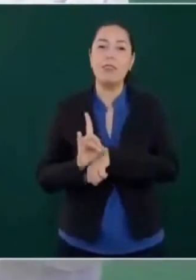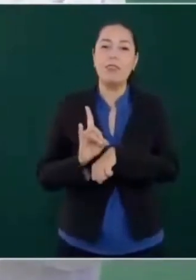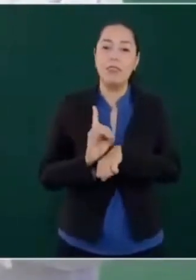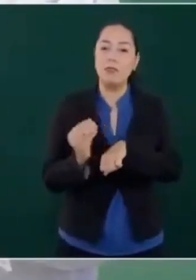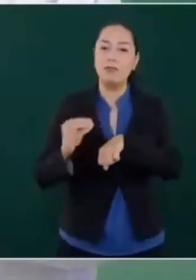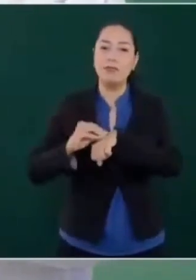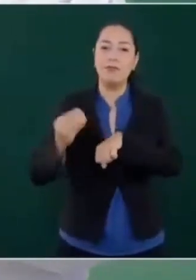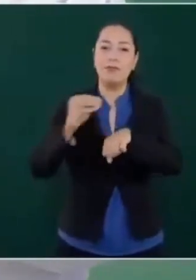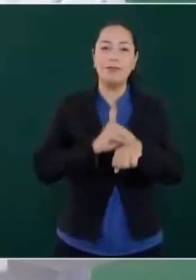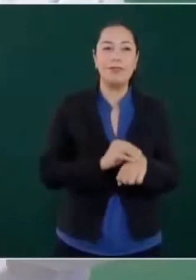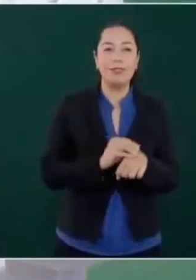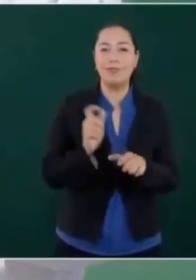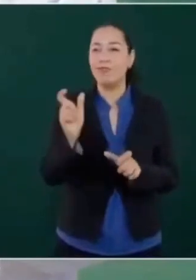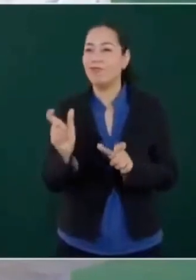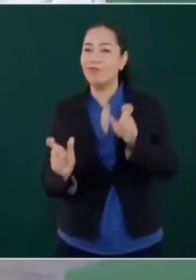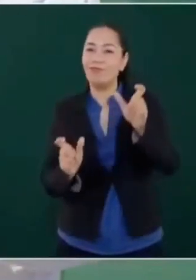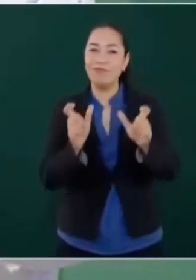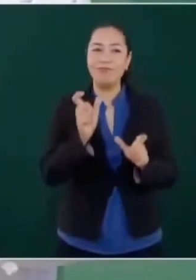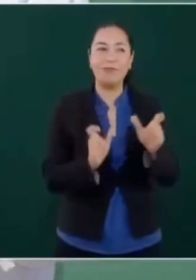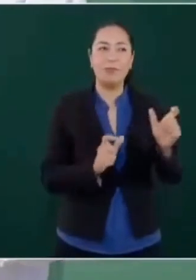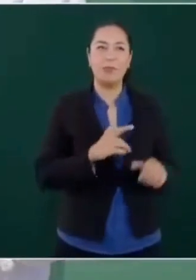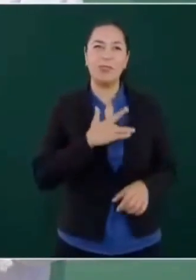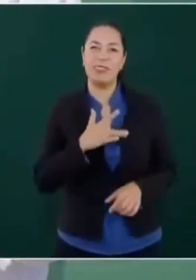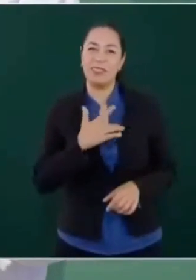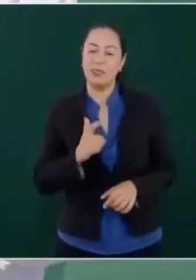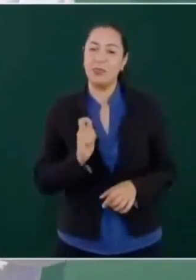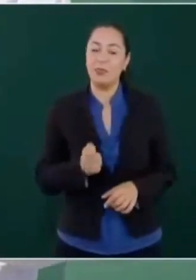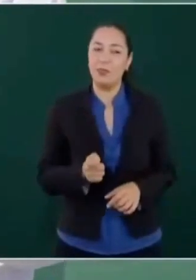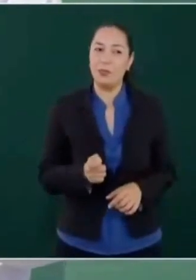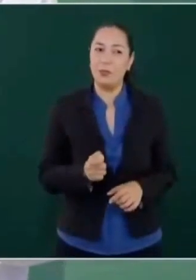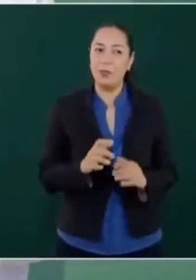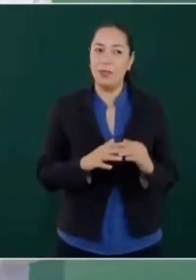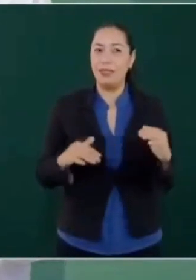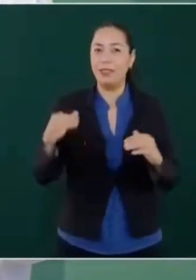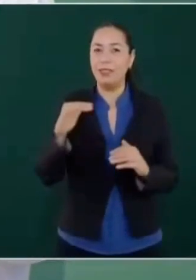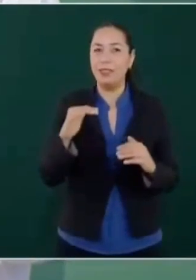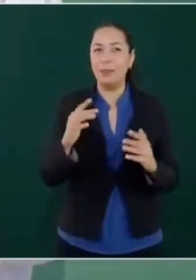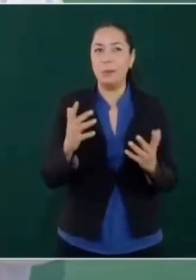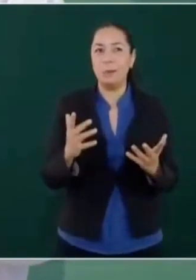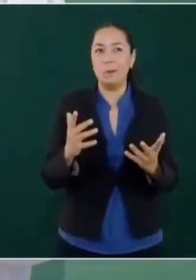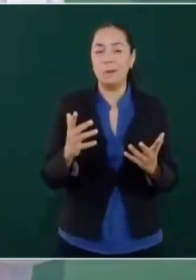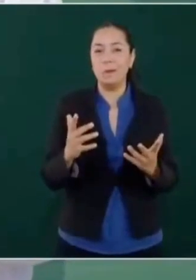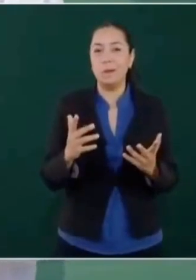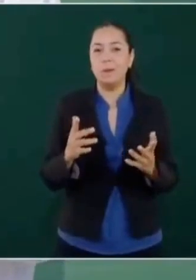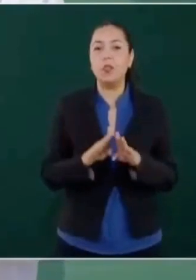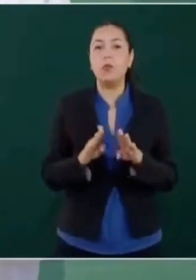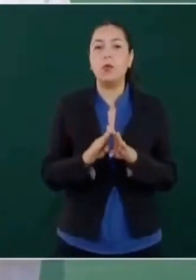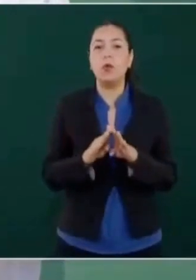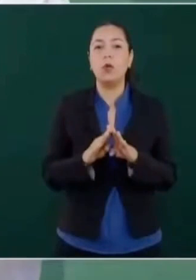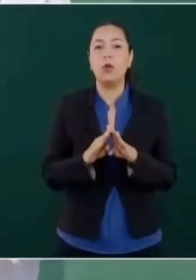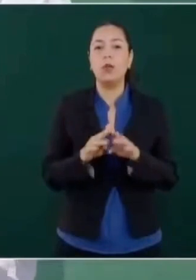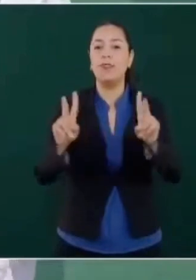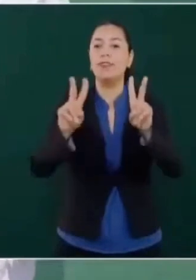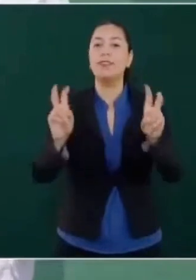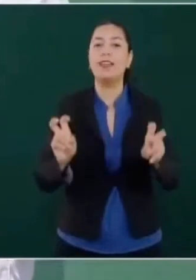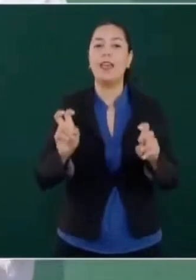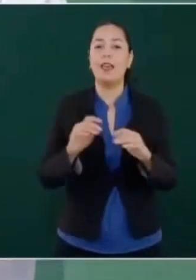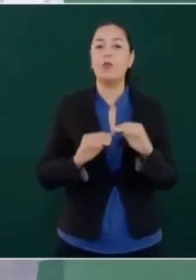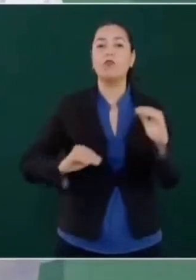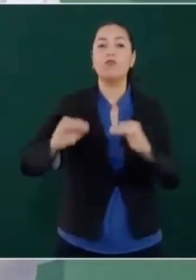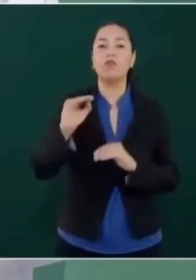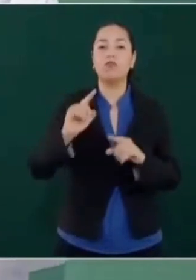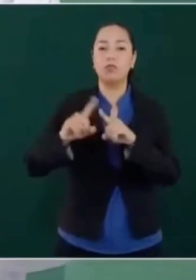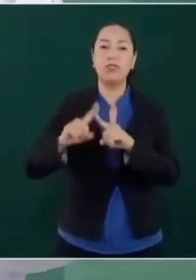sensacionalismo, para decirlo más técnicamente, para hablar físico. Es